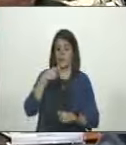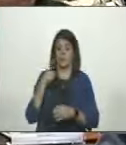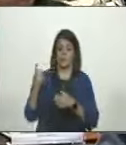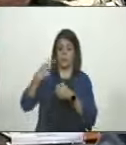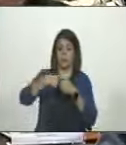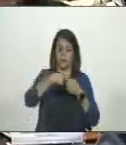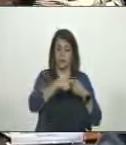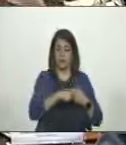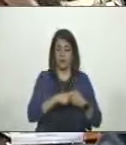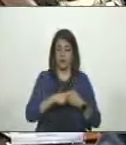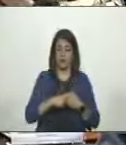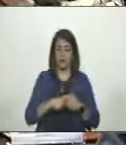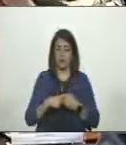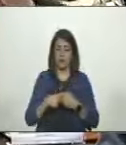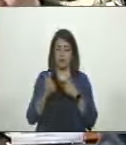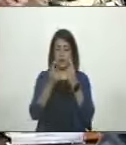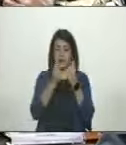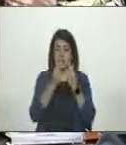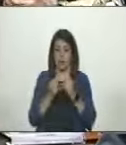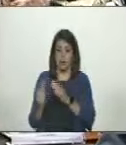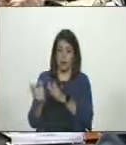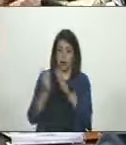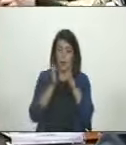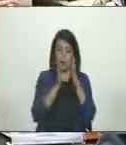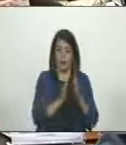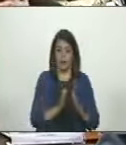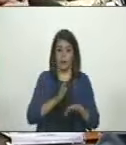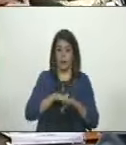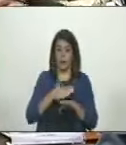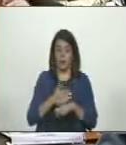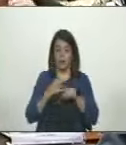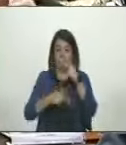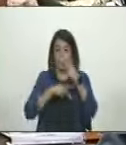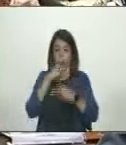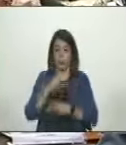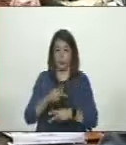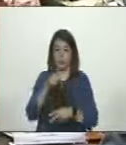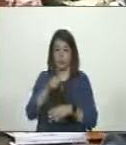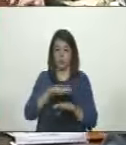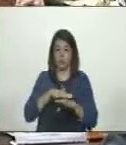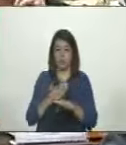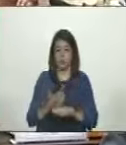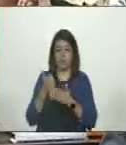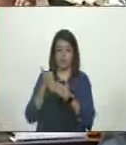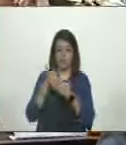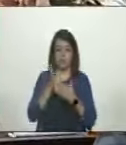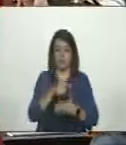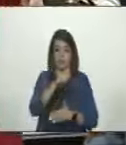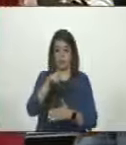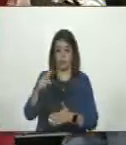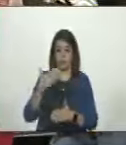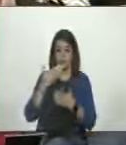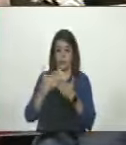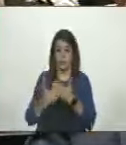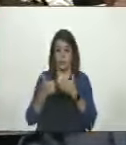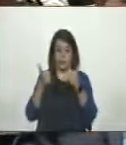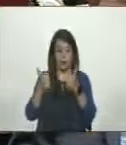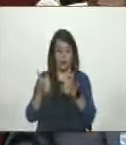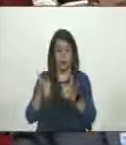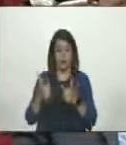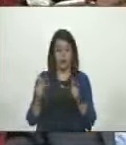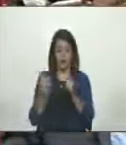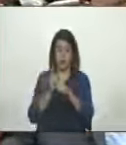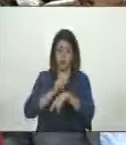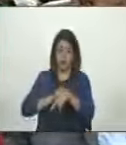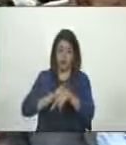y se incorporan allí, tendrán recursos adicionales. ¿Para qué? Para hacer política en función del bienestar de la gente. Gracias y muy bondadoso por su